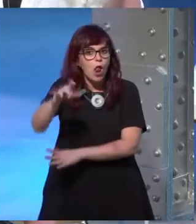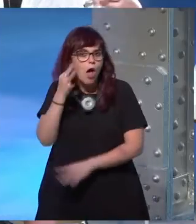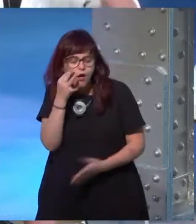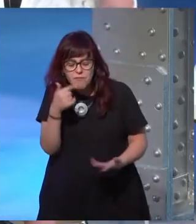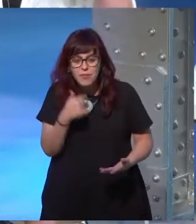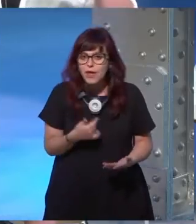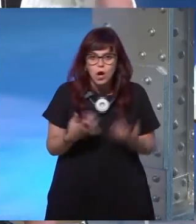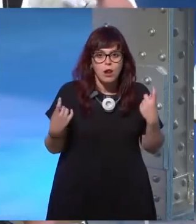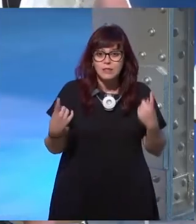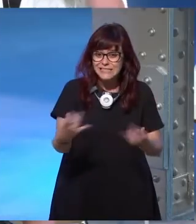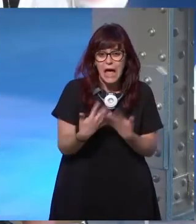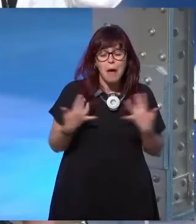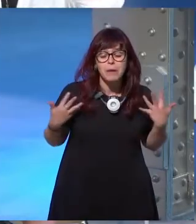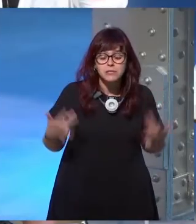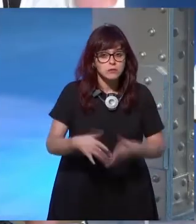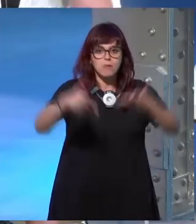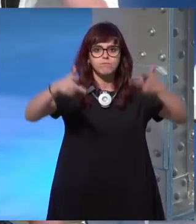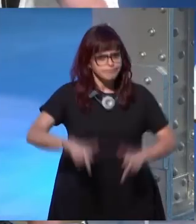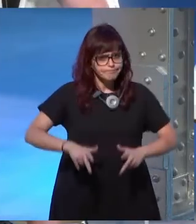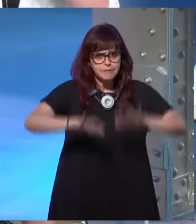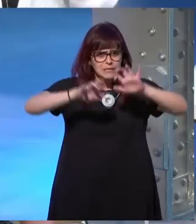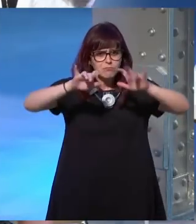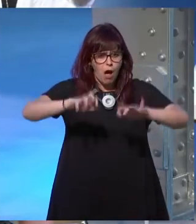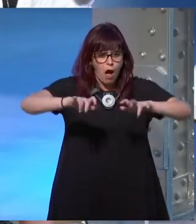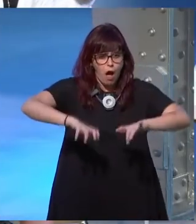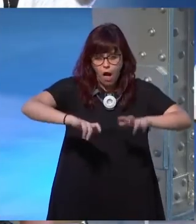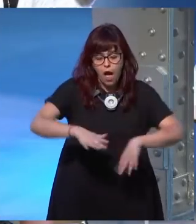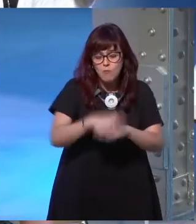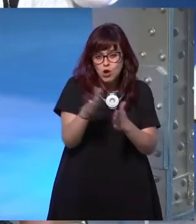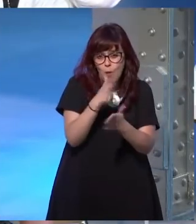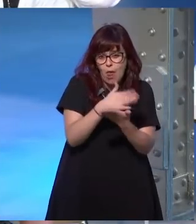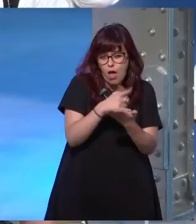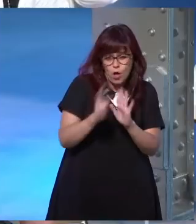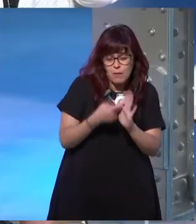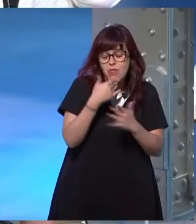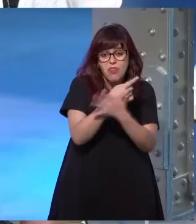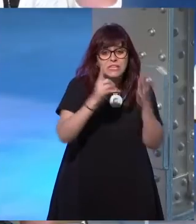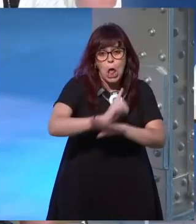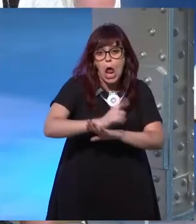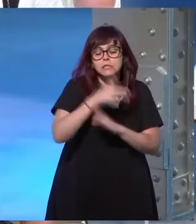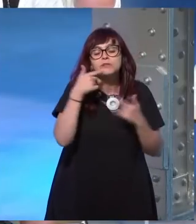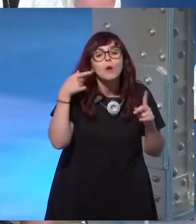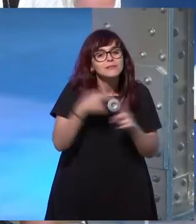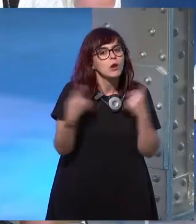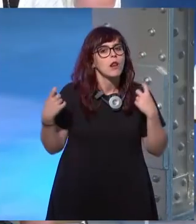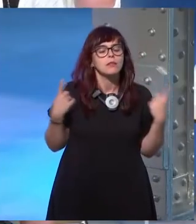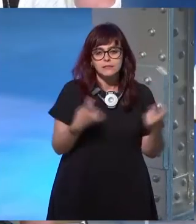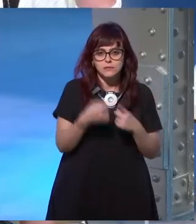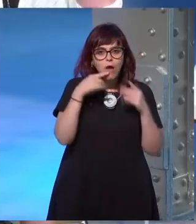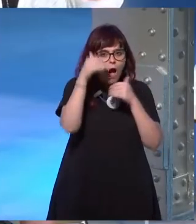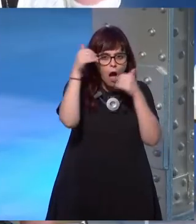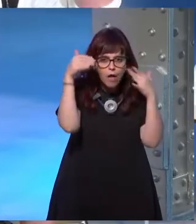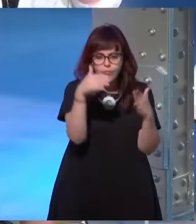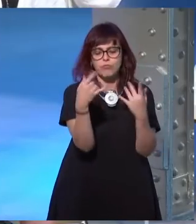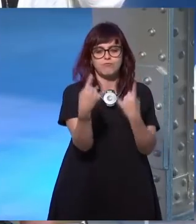dijo oye que esto tienes que tenerlo y yo me senté ahí y me acabé pues prácticamente la novela entera en 16 horas pero para eso necesito estar muy